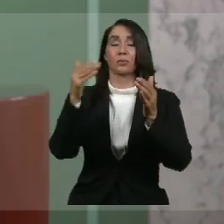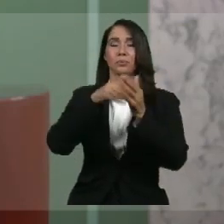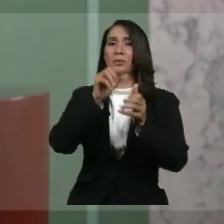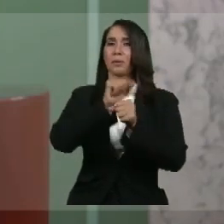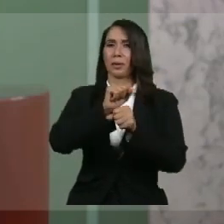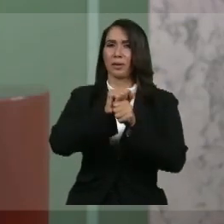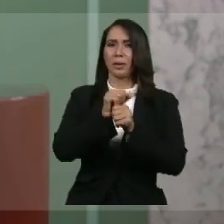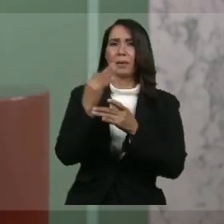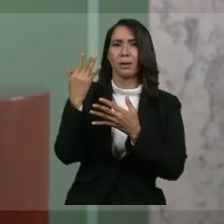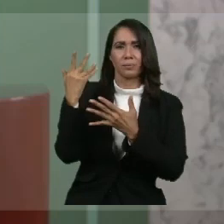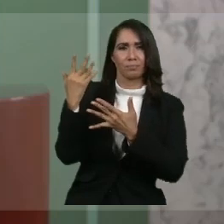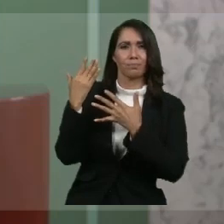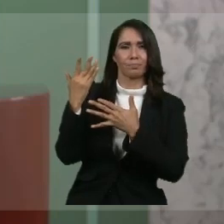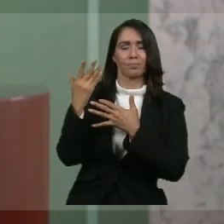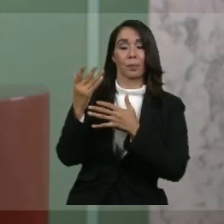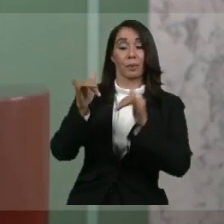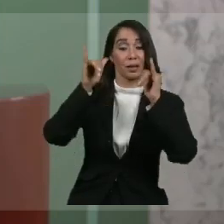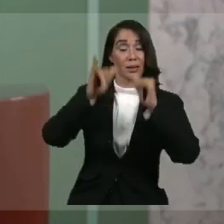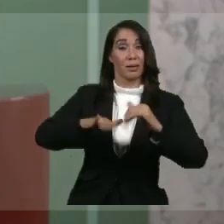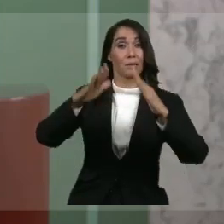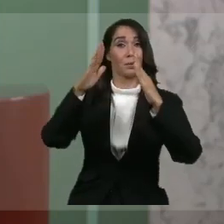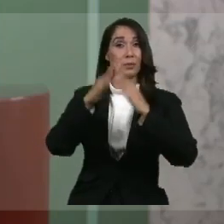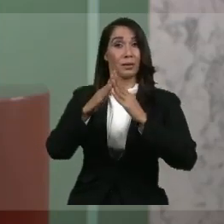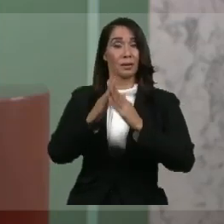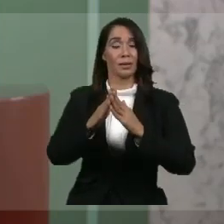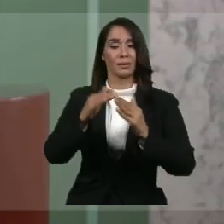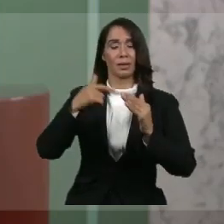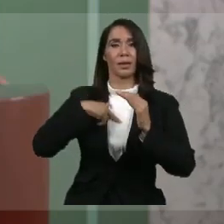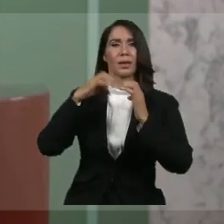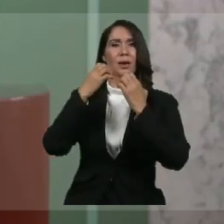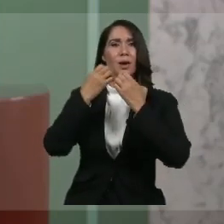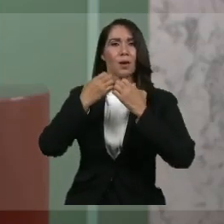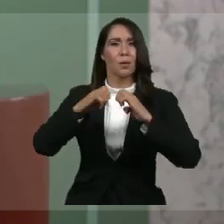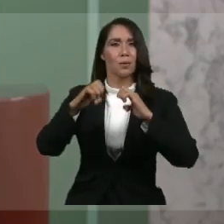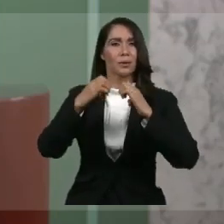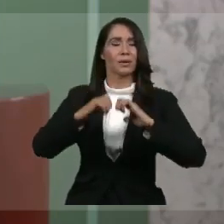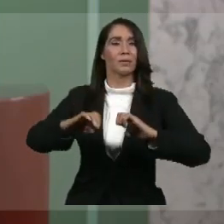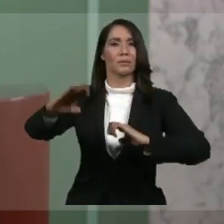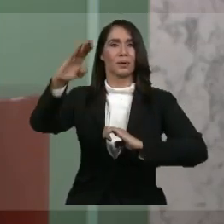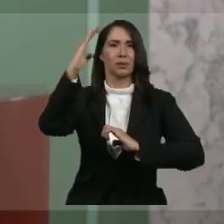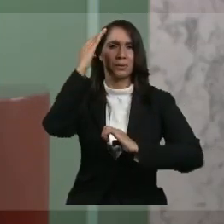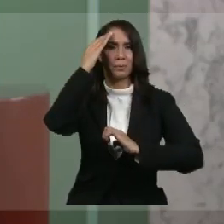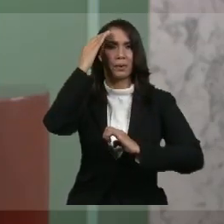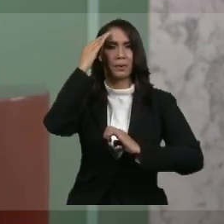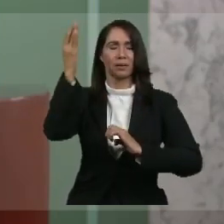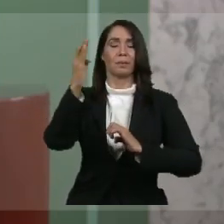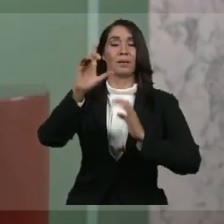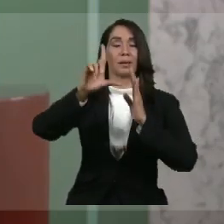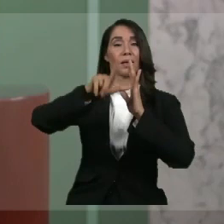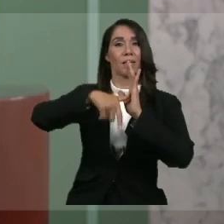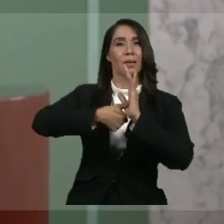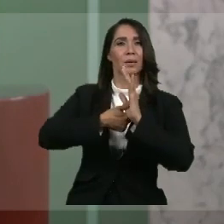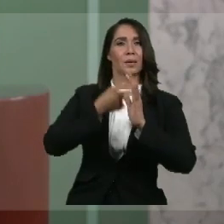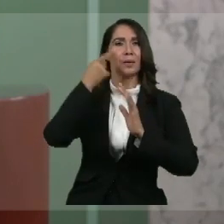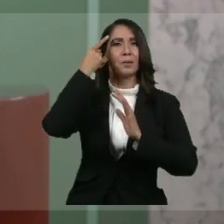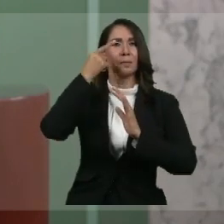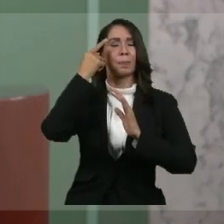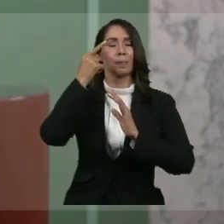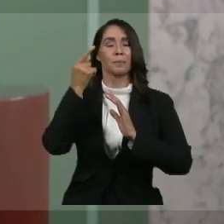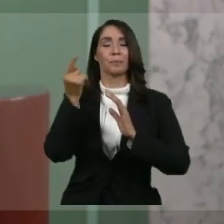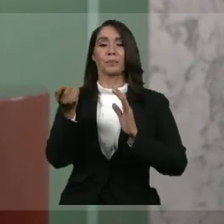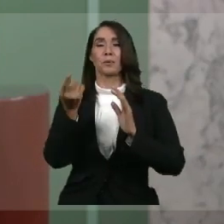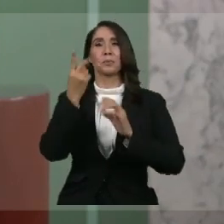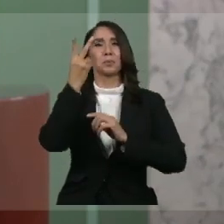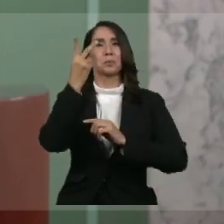Quedémonos sabiendo que este esfuerzo que ahora hacemos parecerá pequeño, cuando